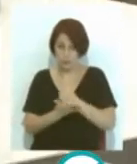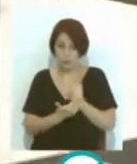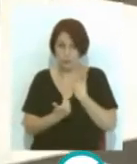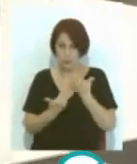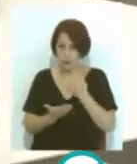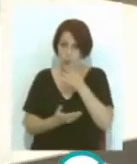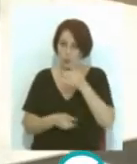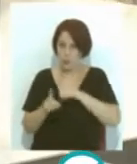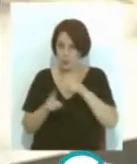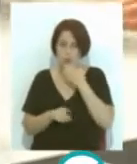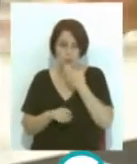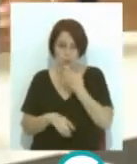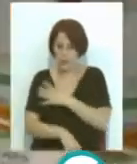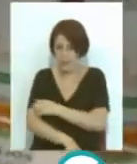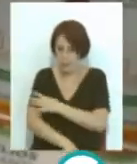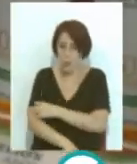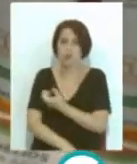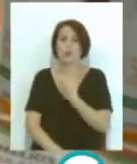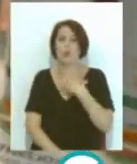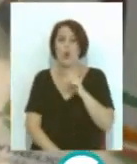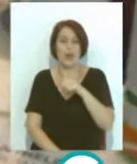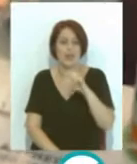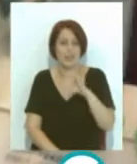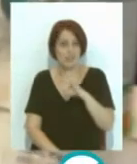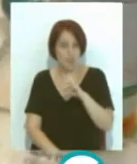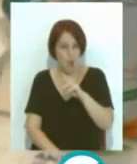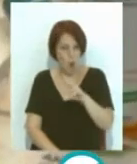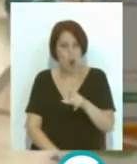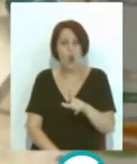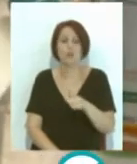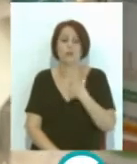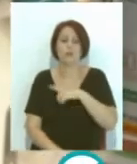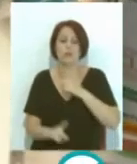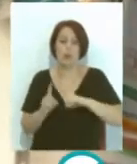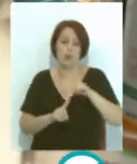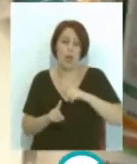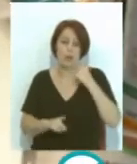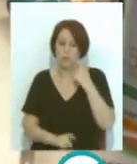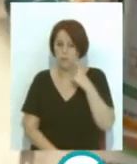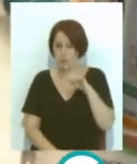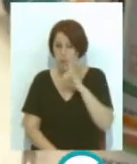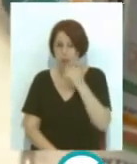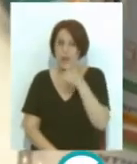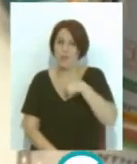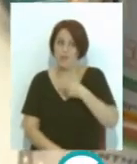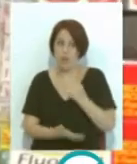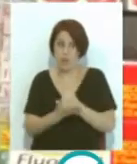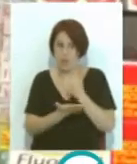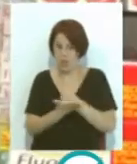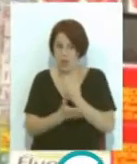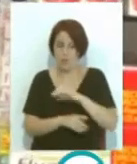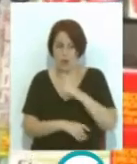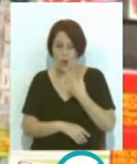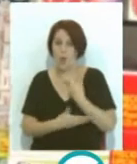problemas como de la tensión, del colesterol, problemas que nosotros vemos que son hábitos malos y nosotros desde la farmacia primero le